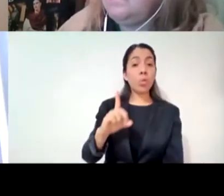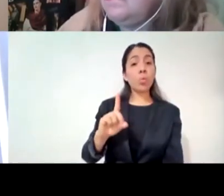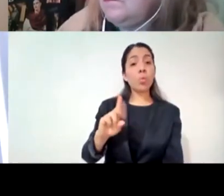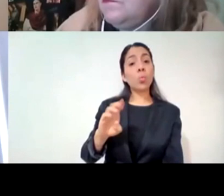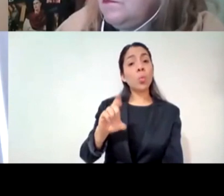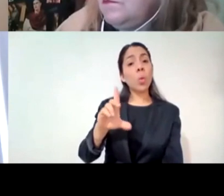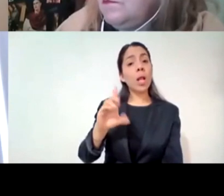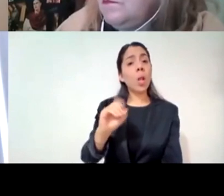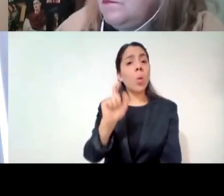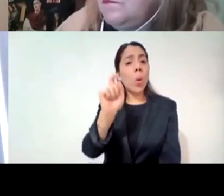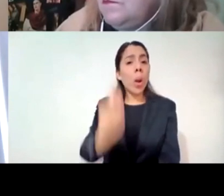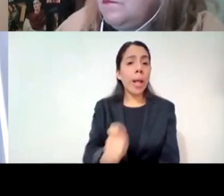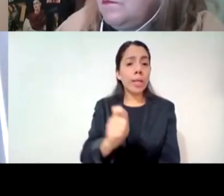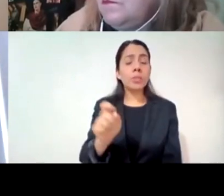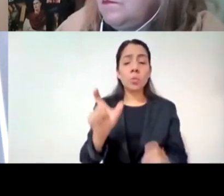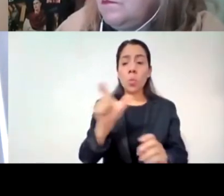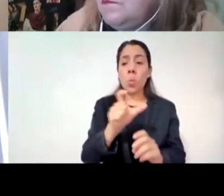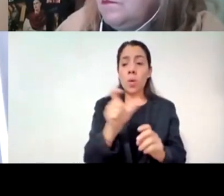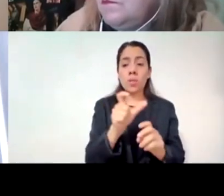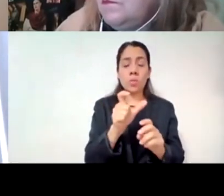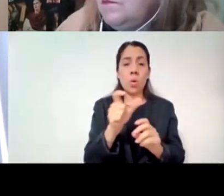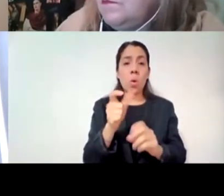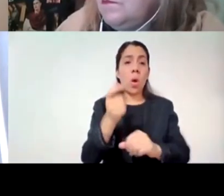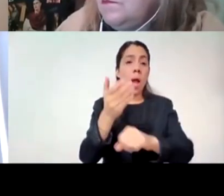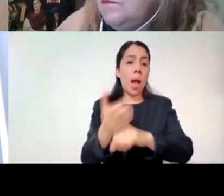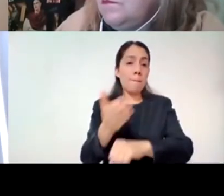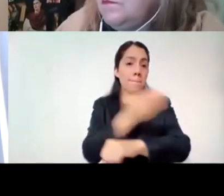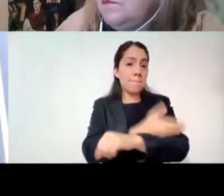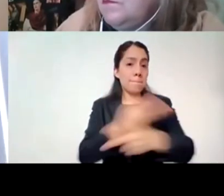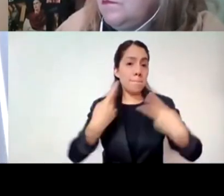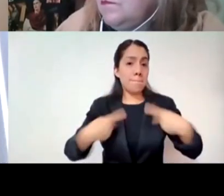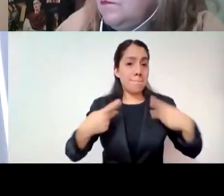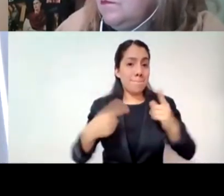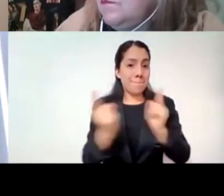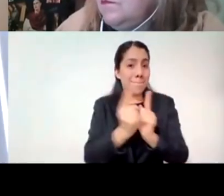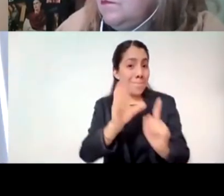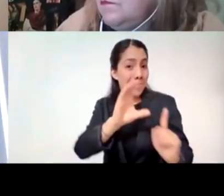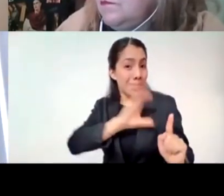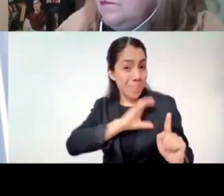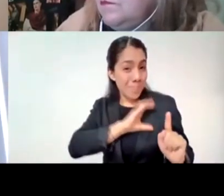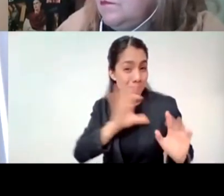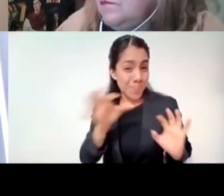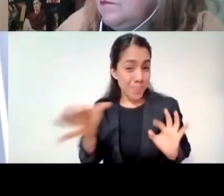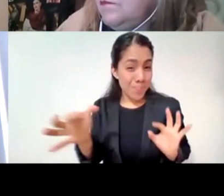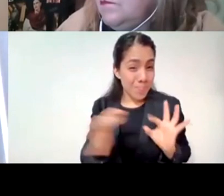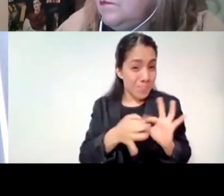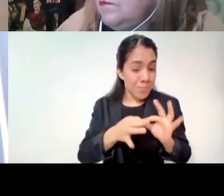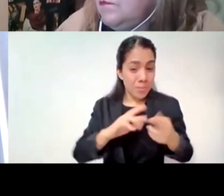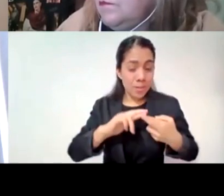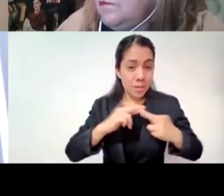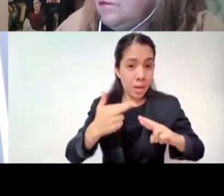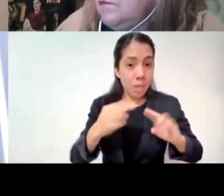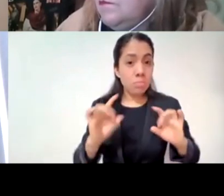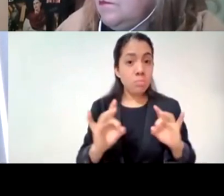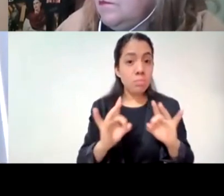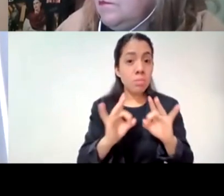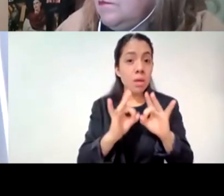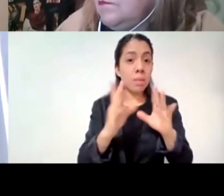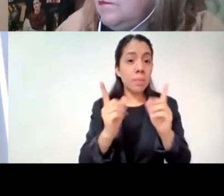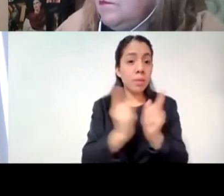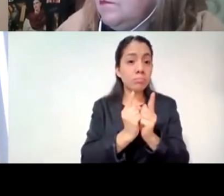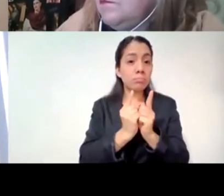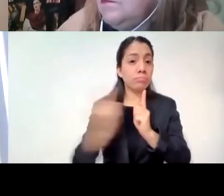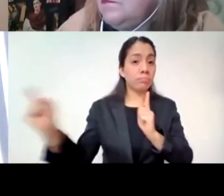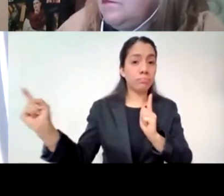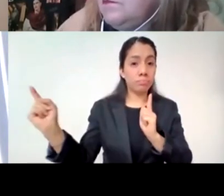pérdida de un acompañante solidario de alguien ser querido de una relación significativa y se puede reparar con otra